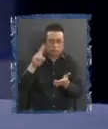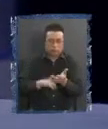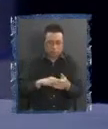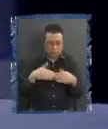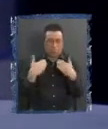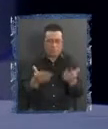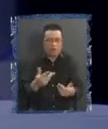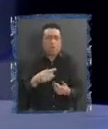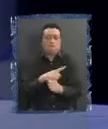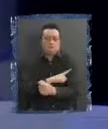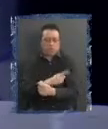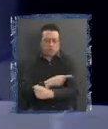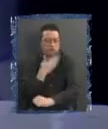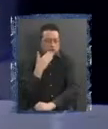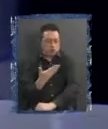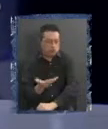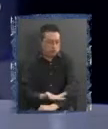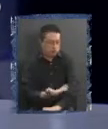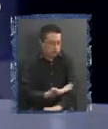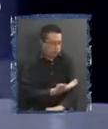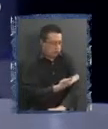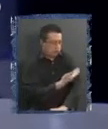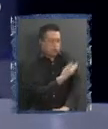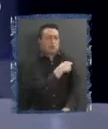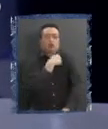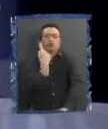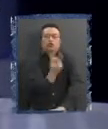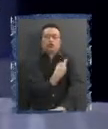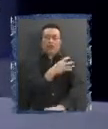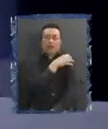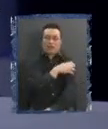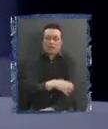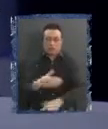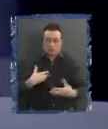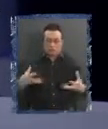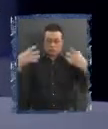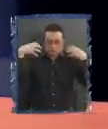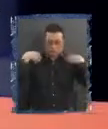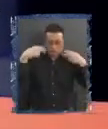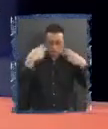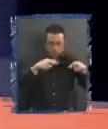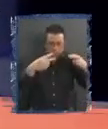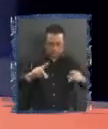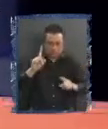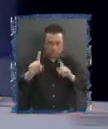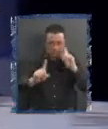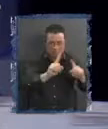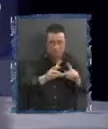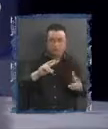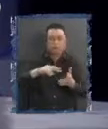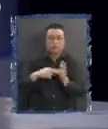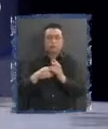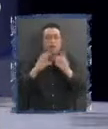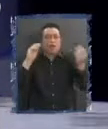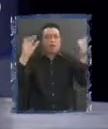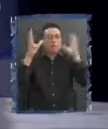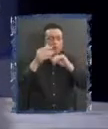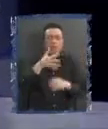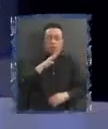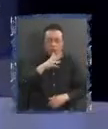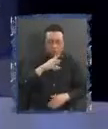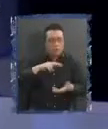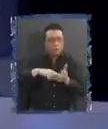atribuciones para que en las regiones nos hagamos cargo de los dolores de las regiones los problemas ambientales del agua de la seguridad